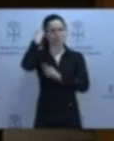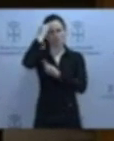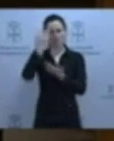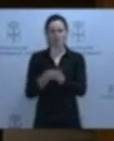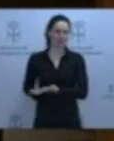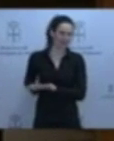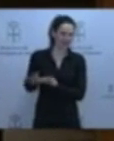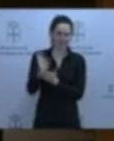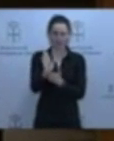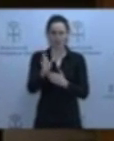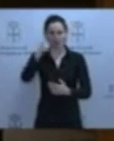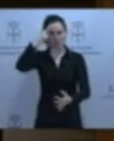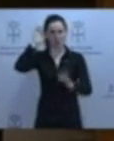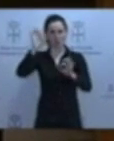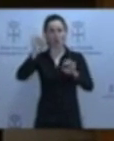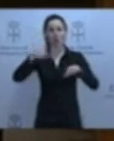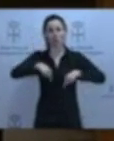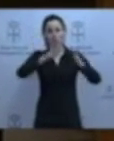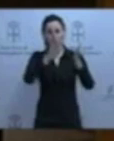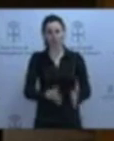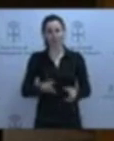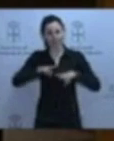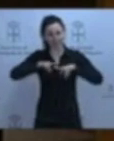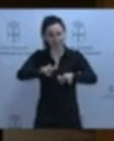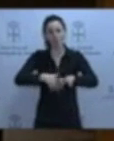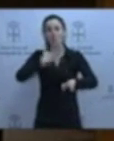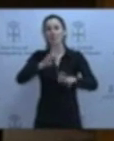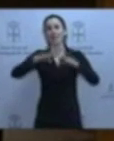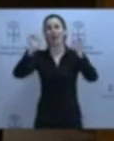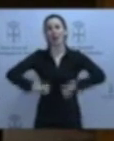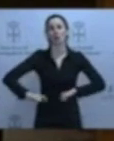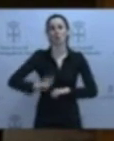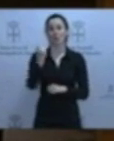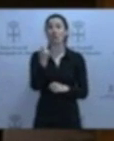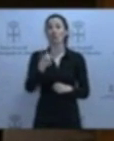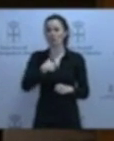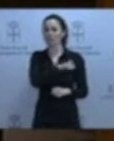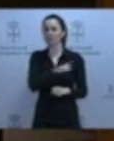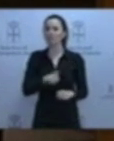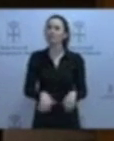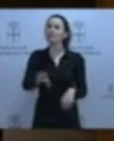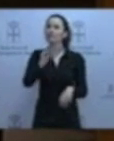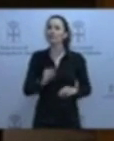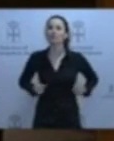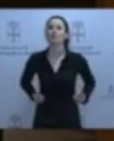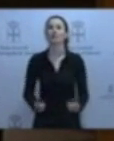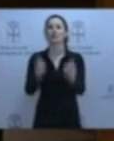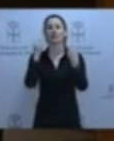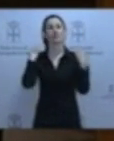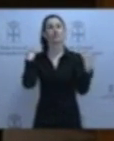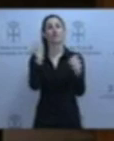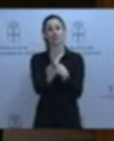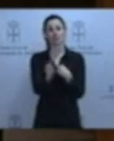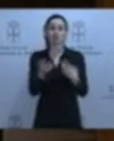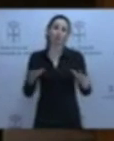razonable el que usted hubiese explorado esa posibilidad de acuerdo. Y comprendo que en un primer vistazo ustedes